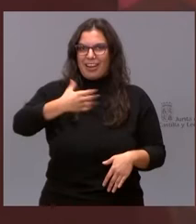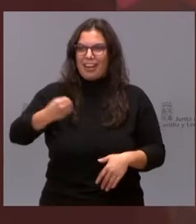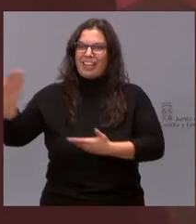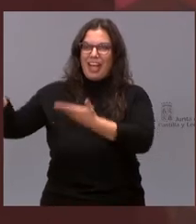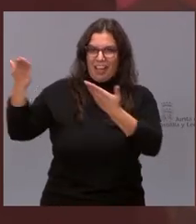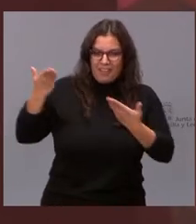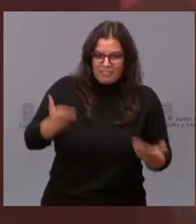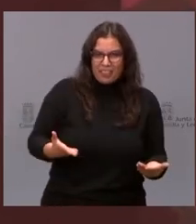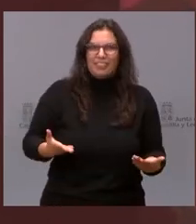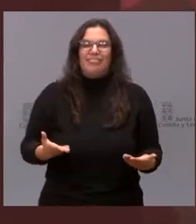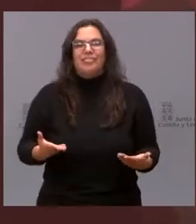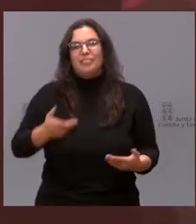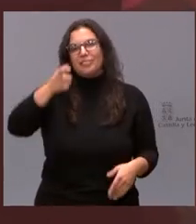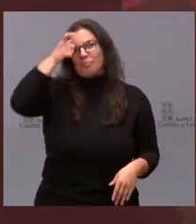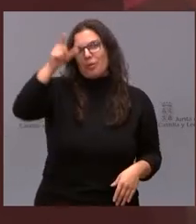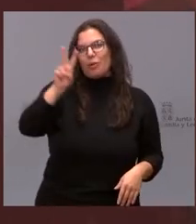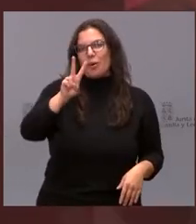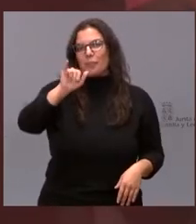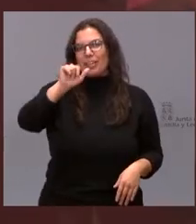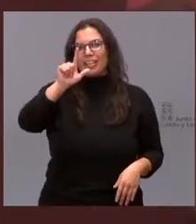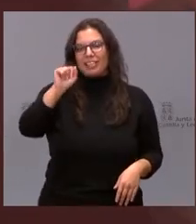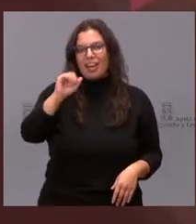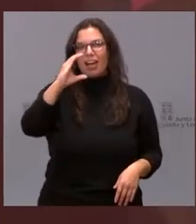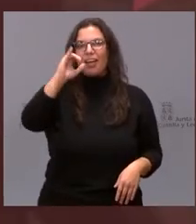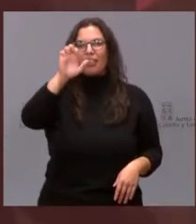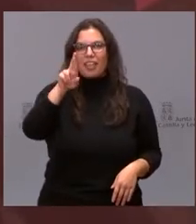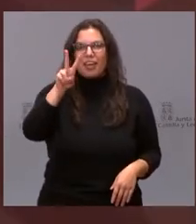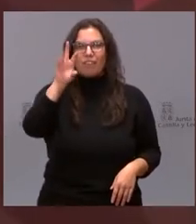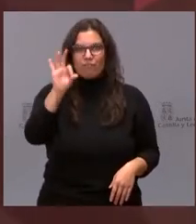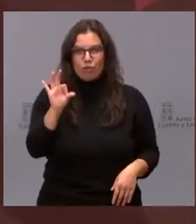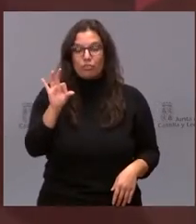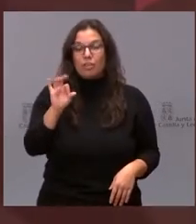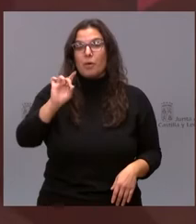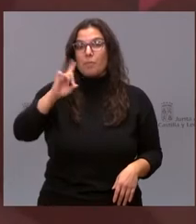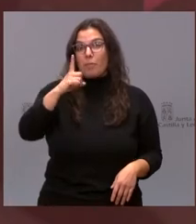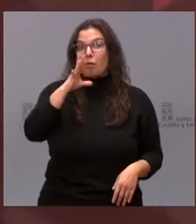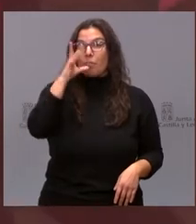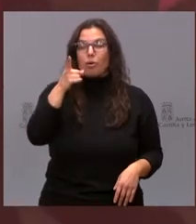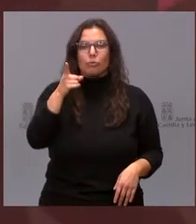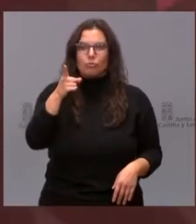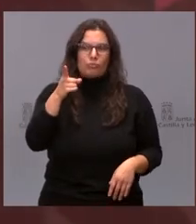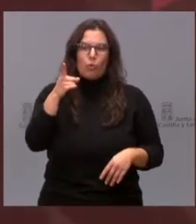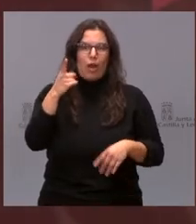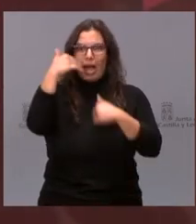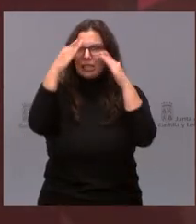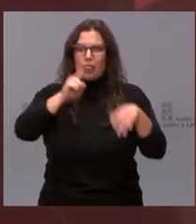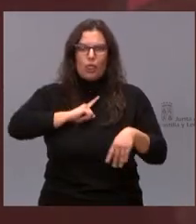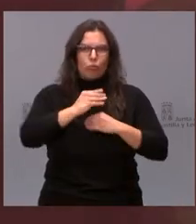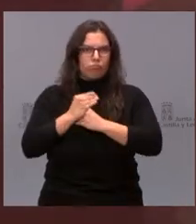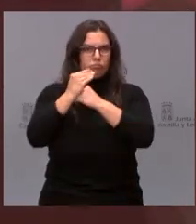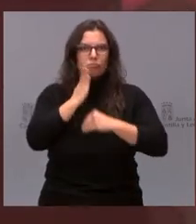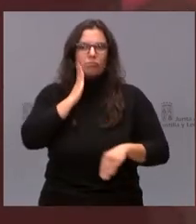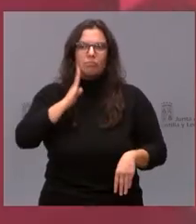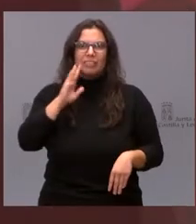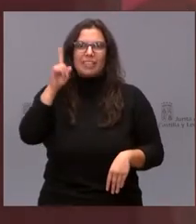Villaciervos, tu hospitalidad y el poder mostrarnos este centro cultural, que es, desde luego, un